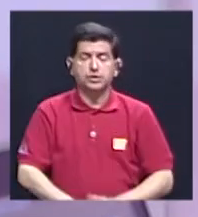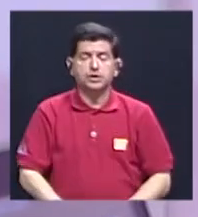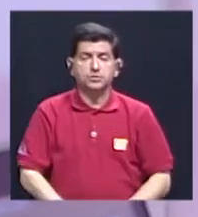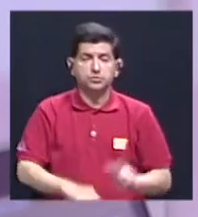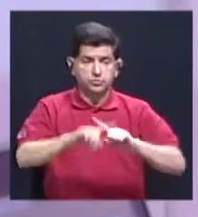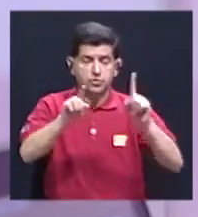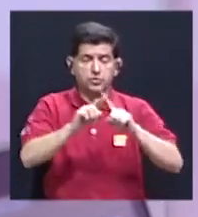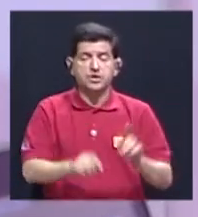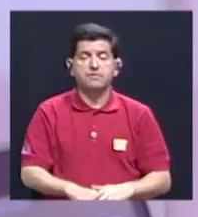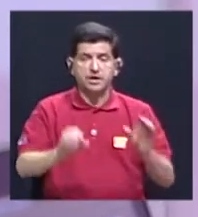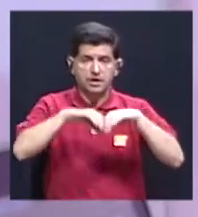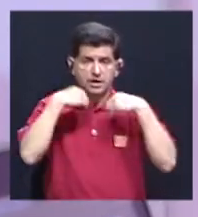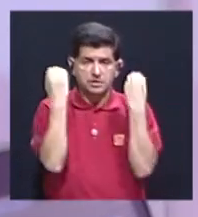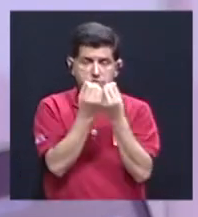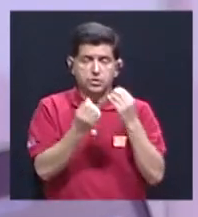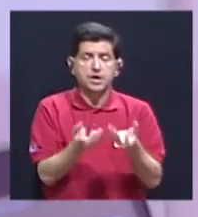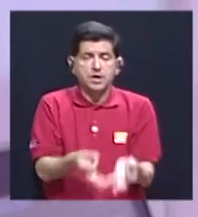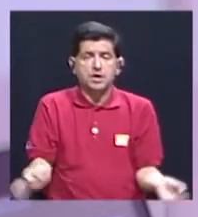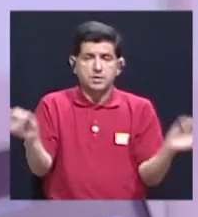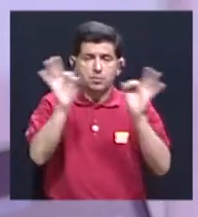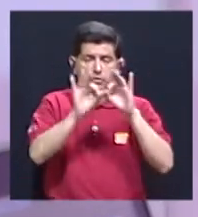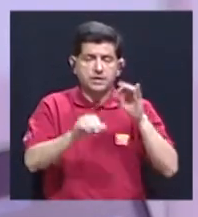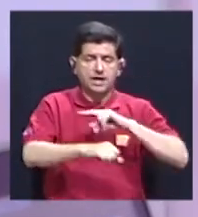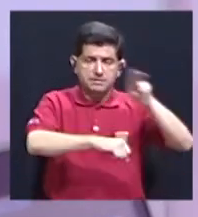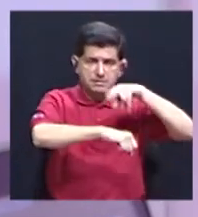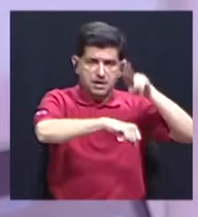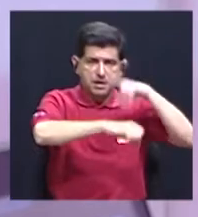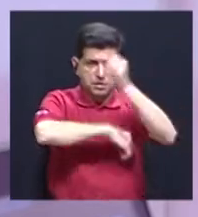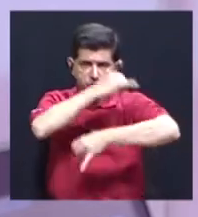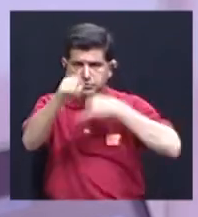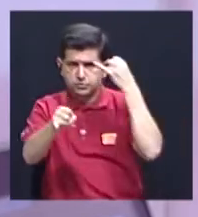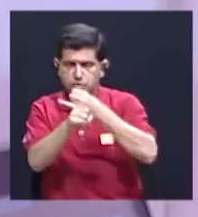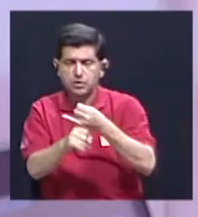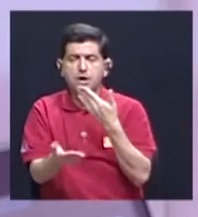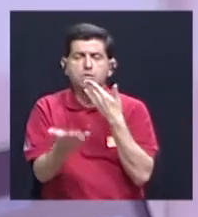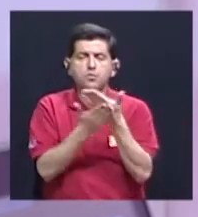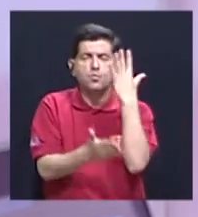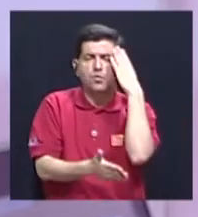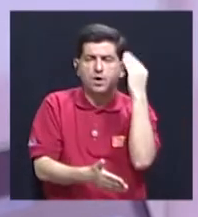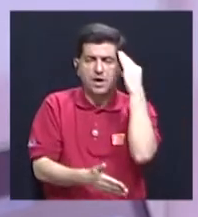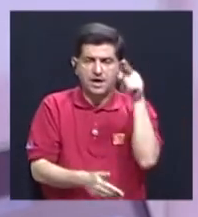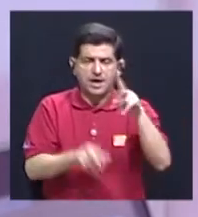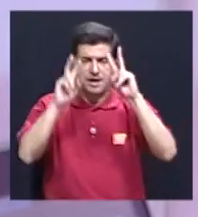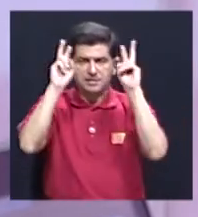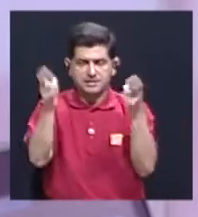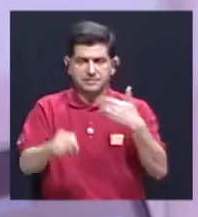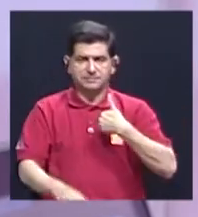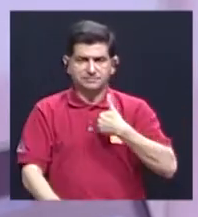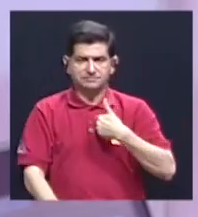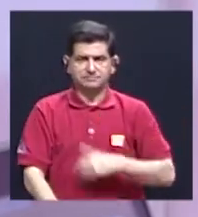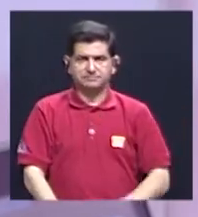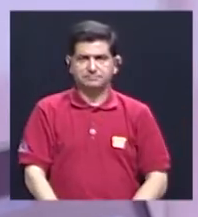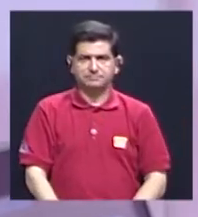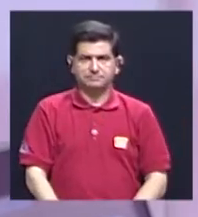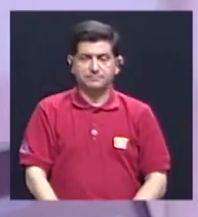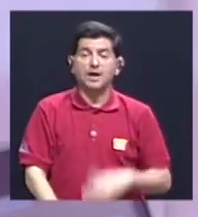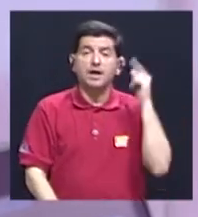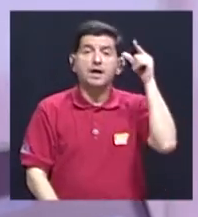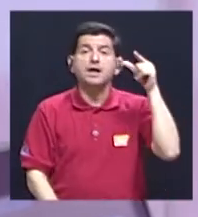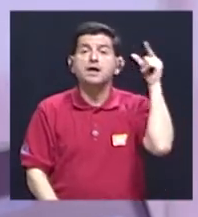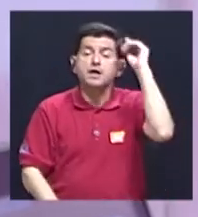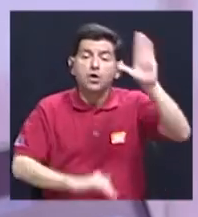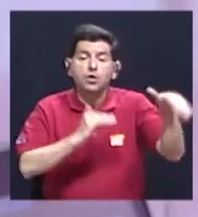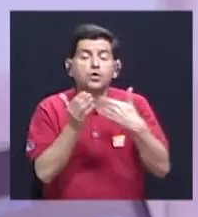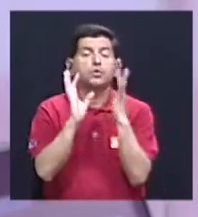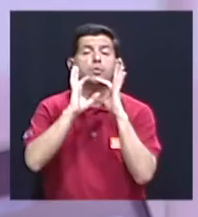importantes, tanto nacionales como internacionales, que tengan buenas experiencias en este campo. Y, por supuesto,